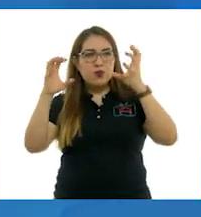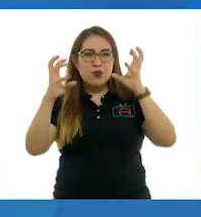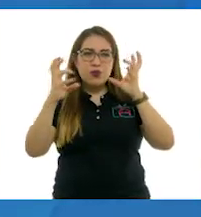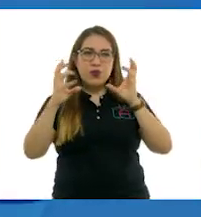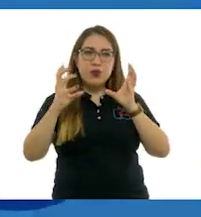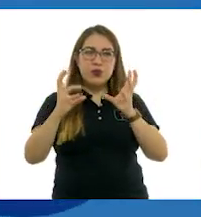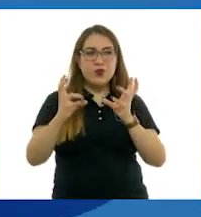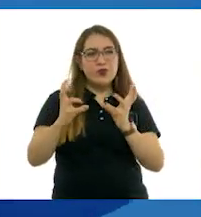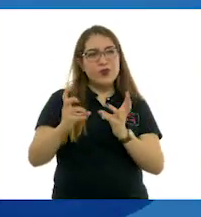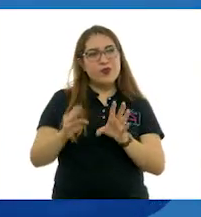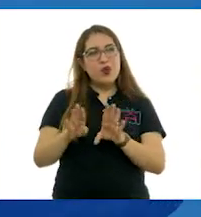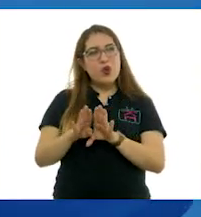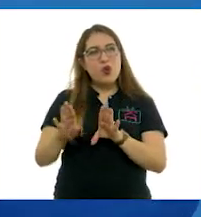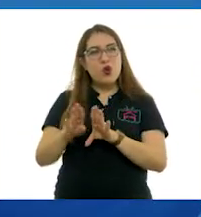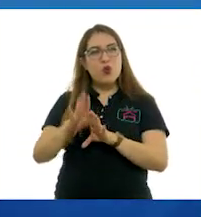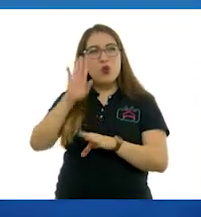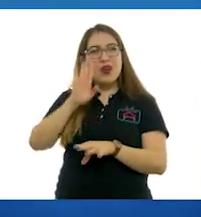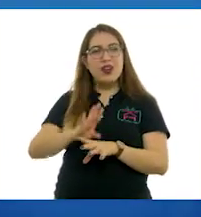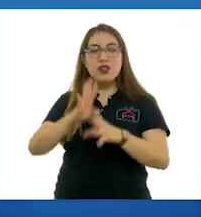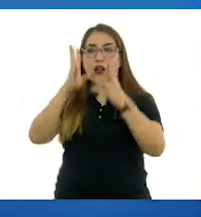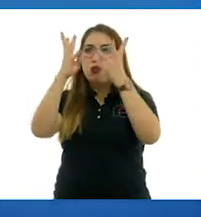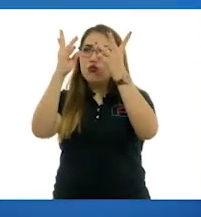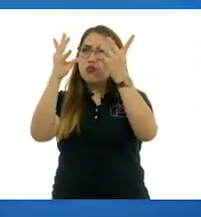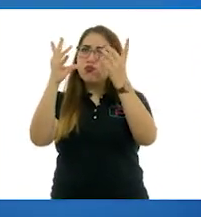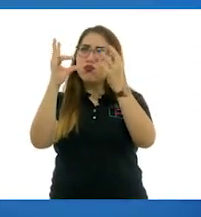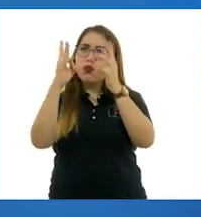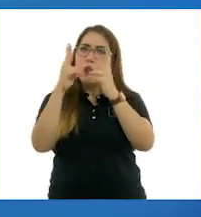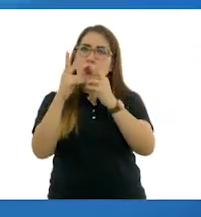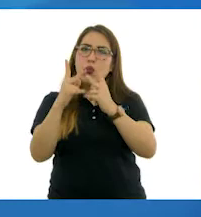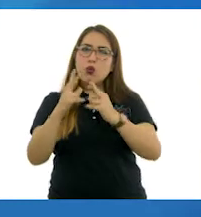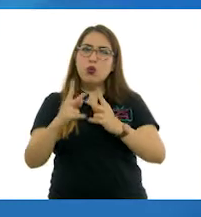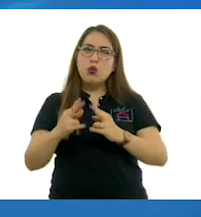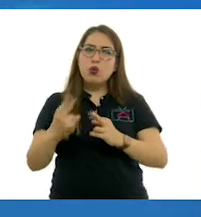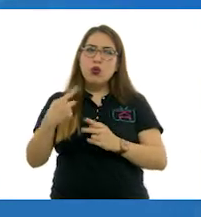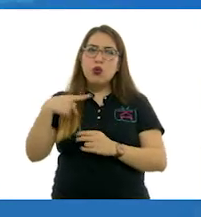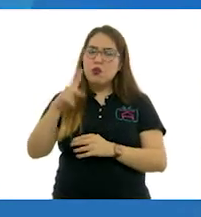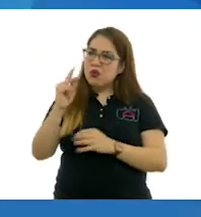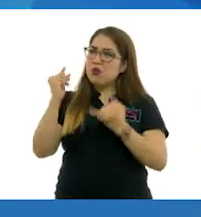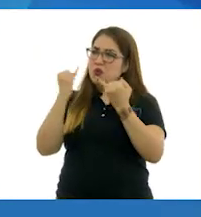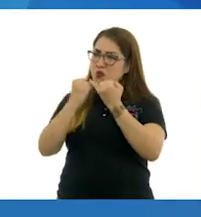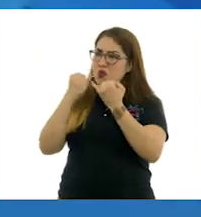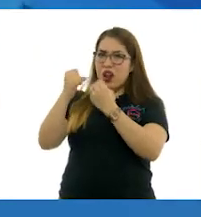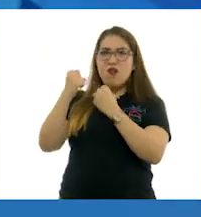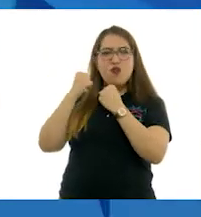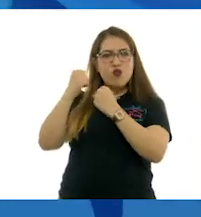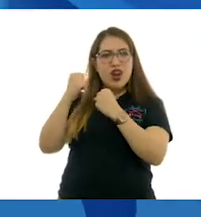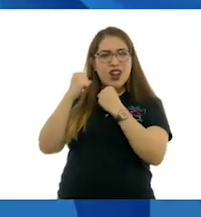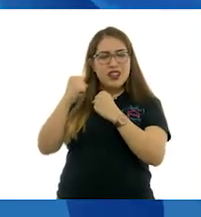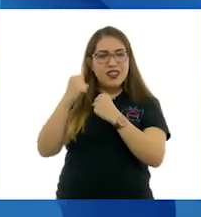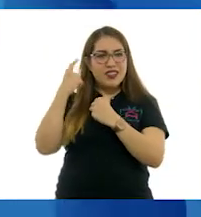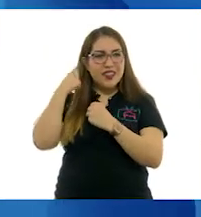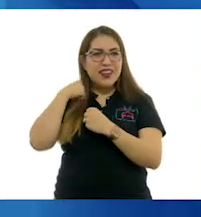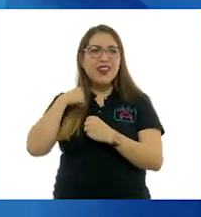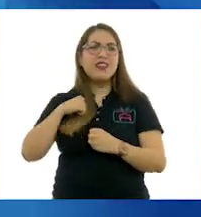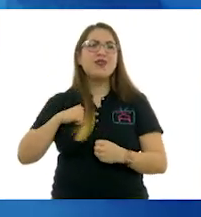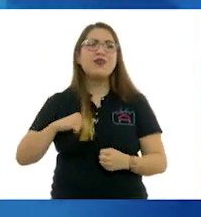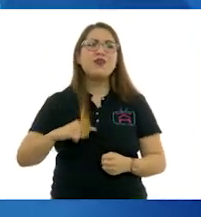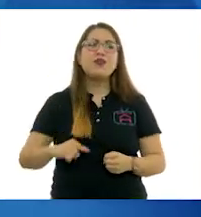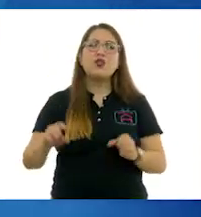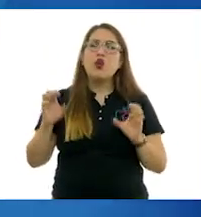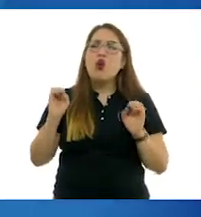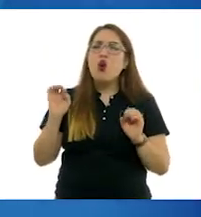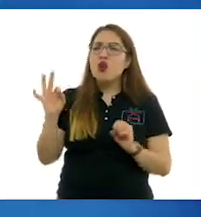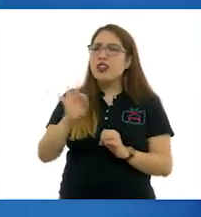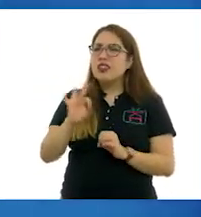un árbol que se está deshaciendo, pero se ve fuerte a la vez. Sí, o pareciera también algo